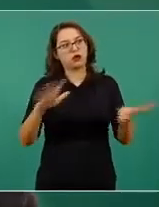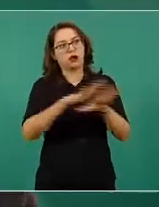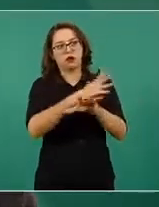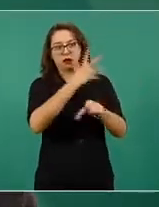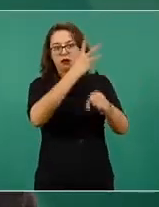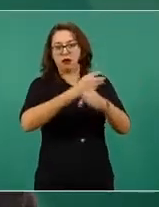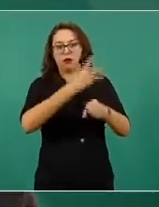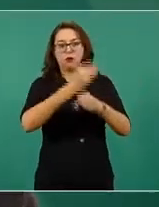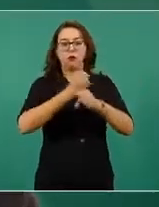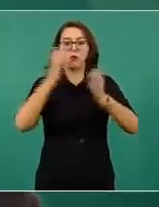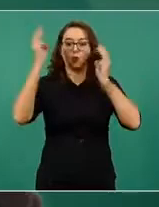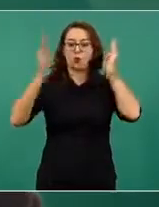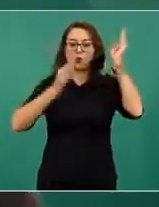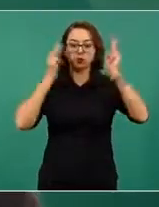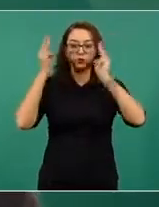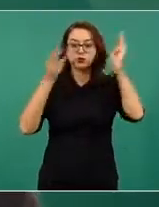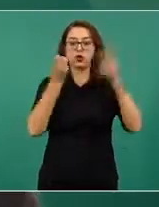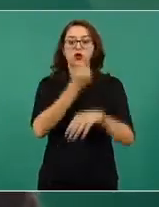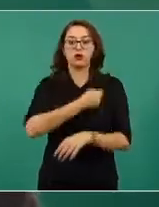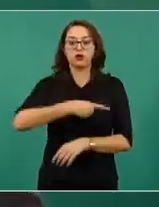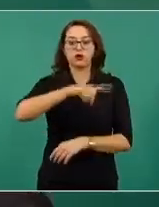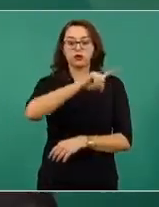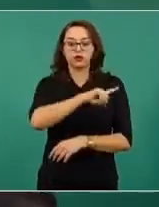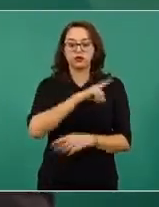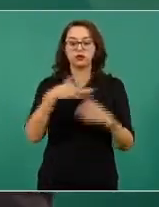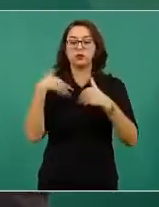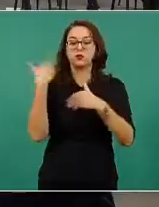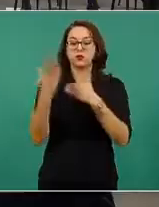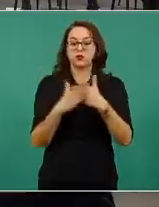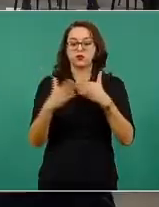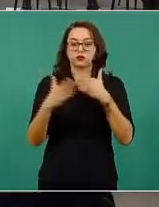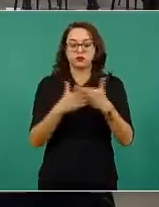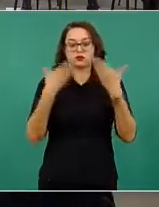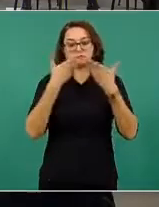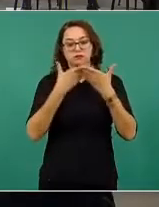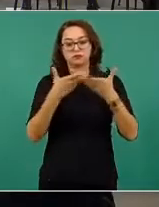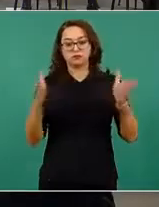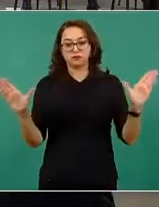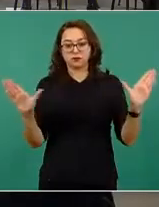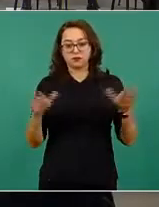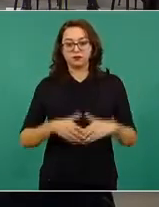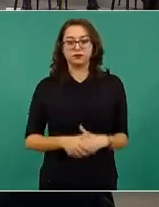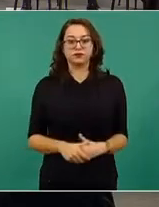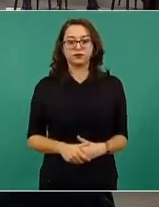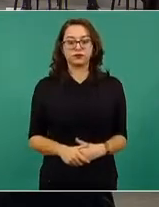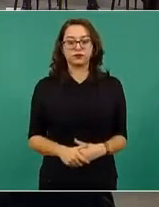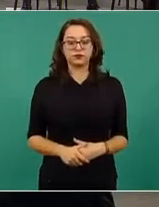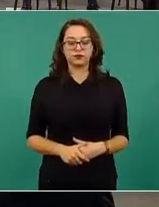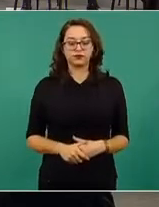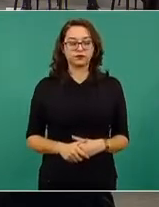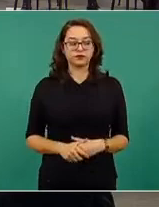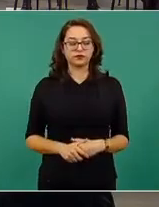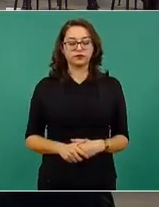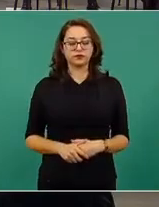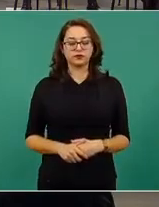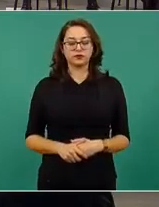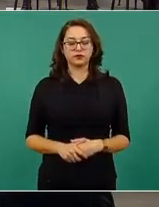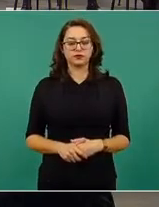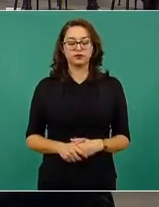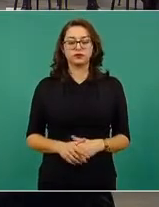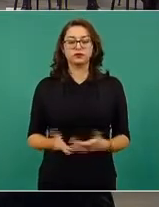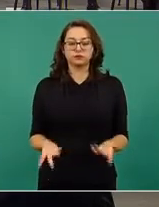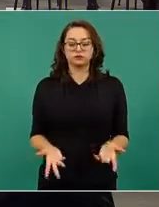próximas fechas abrirá sus puertas a toda la población. En esta fase inicial, se trasladaron,